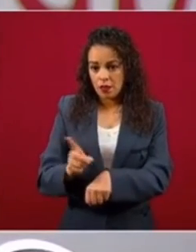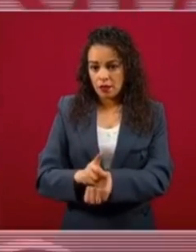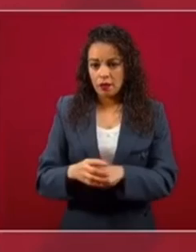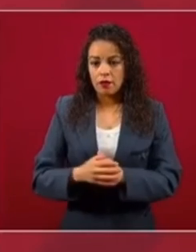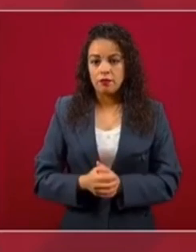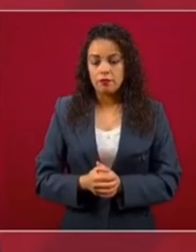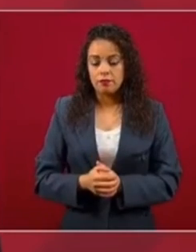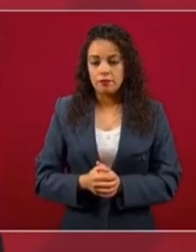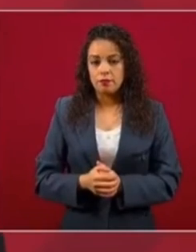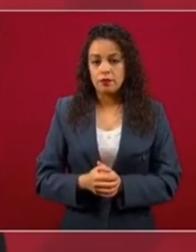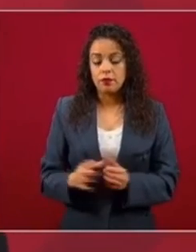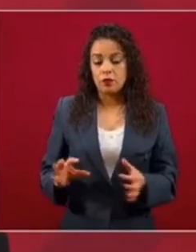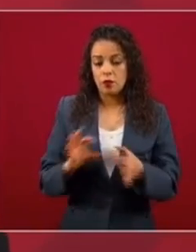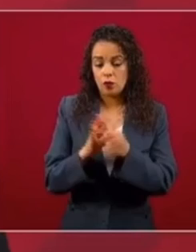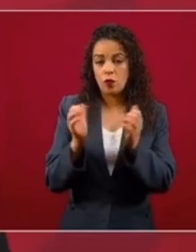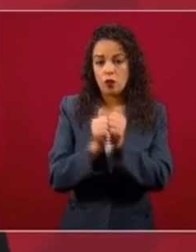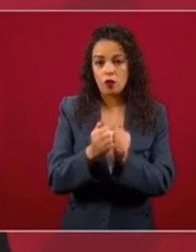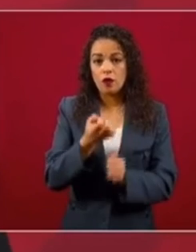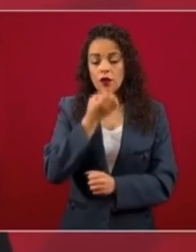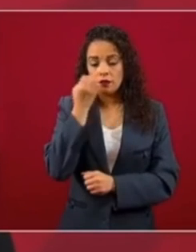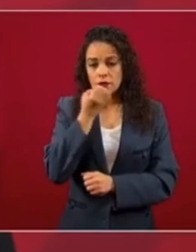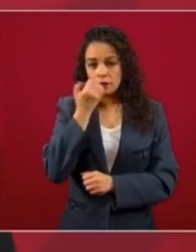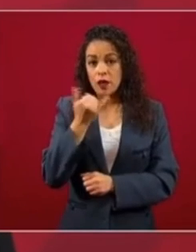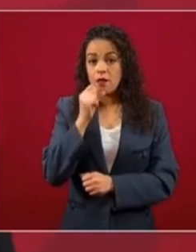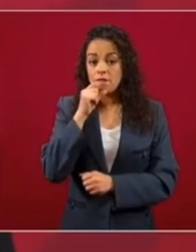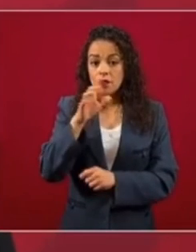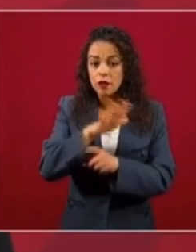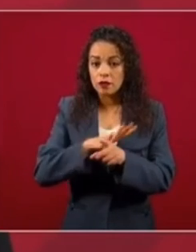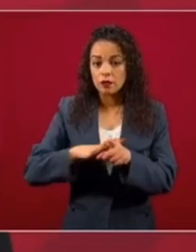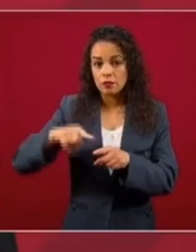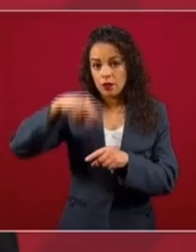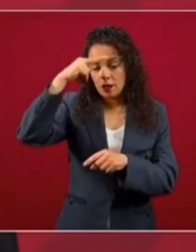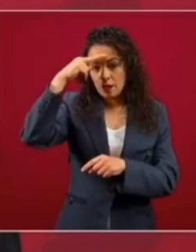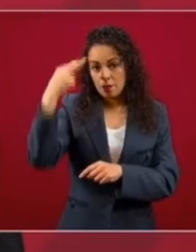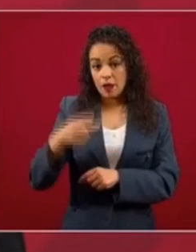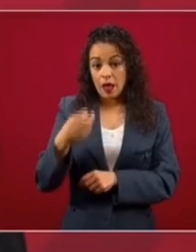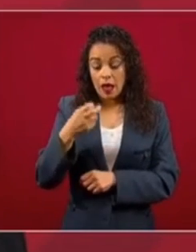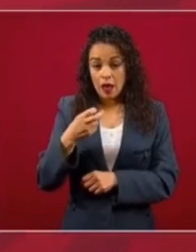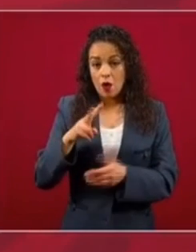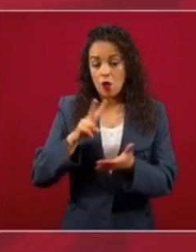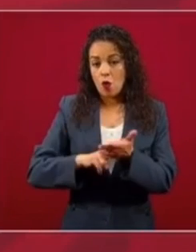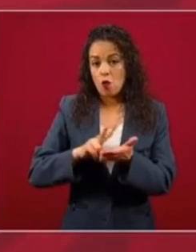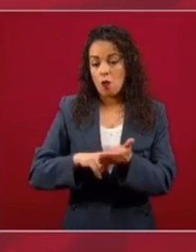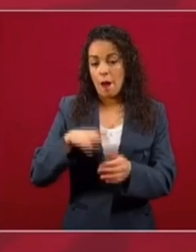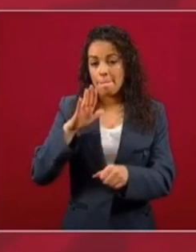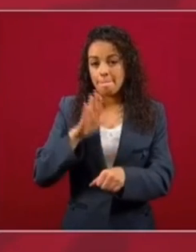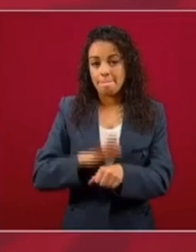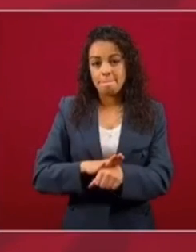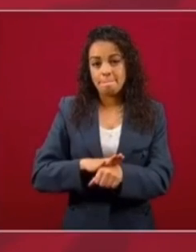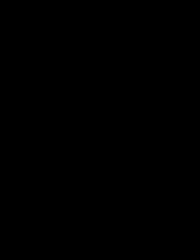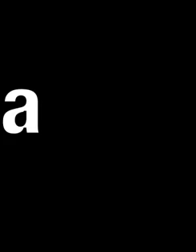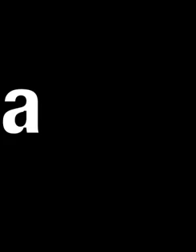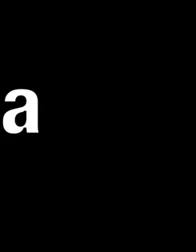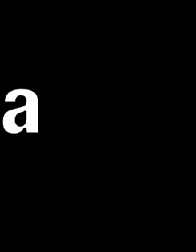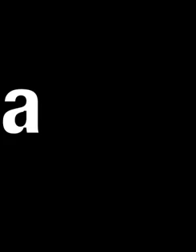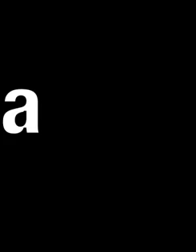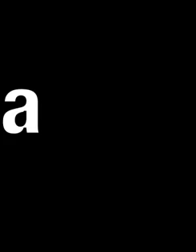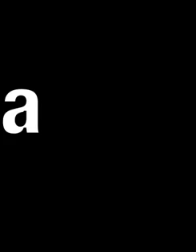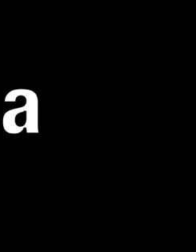distintos Méxicos. Ahí está la riqueza humana a la que se refiere continuamente nuestro presidente. Gracias.